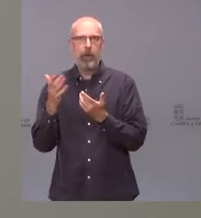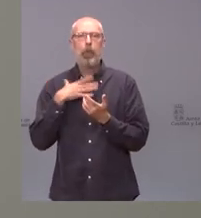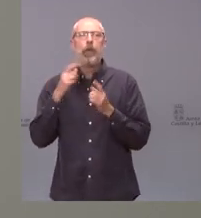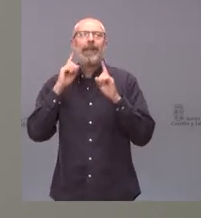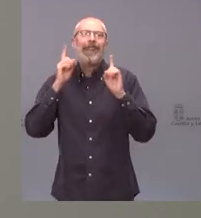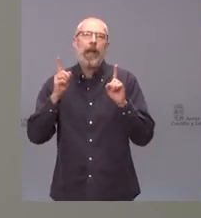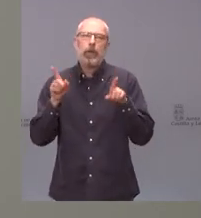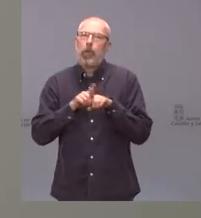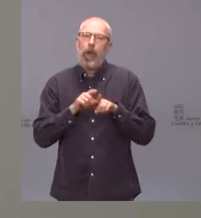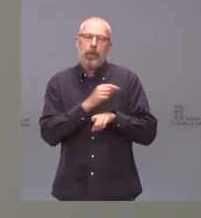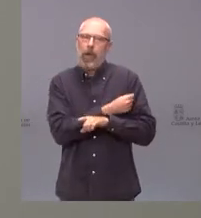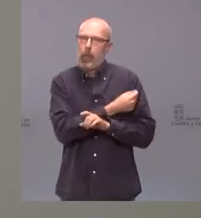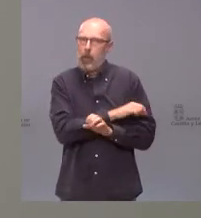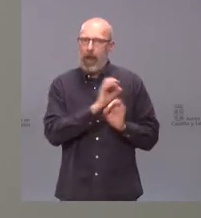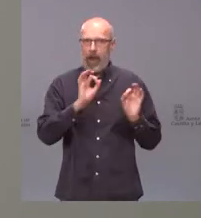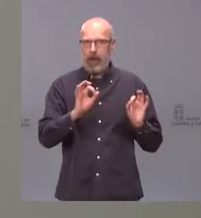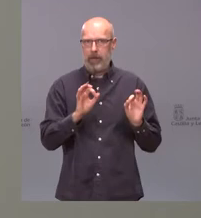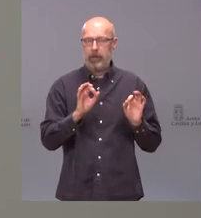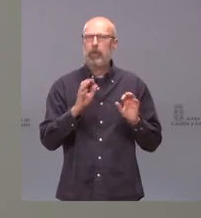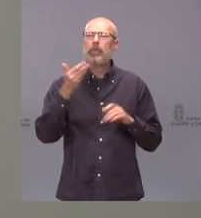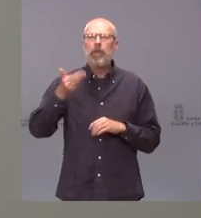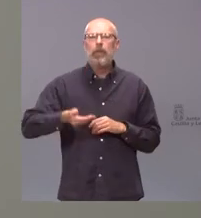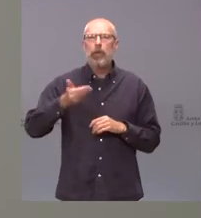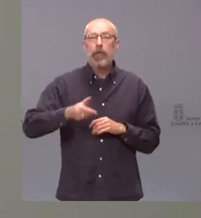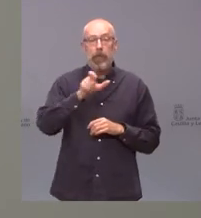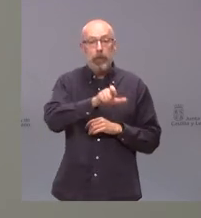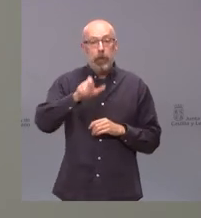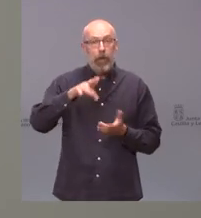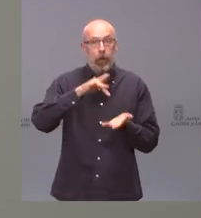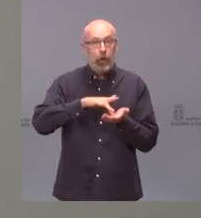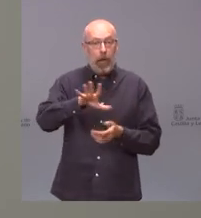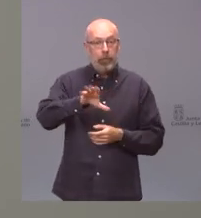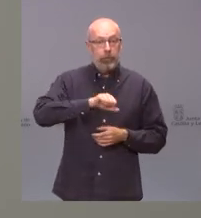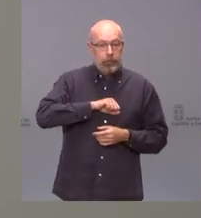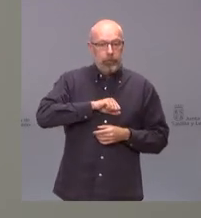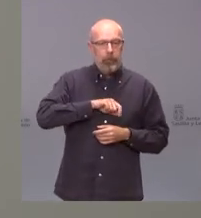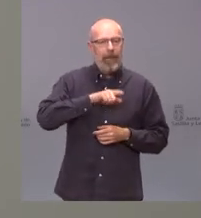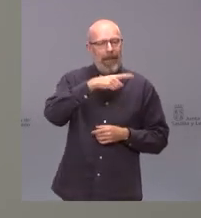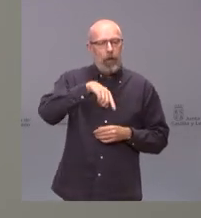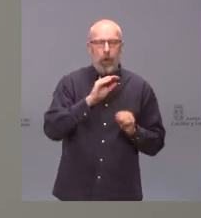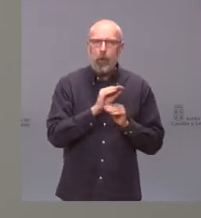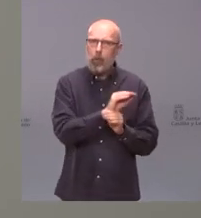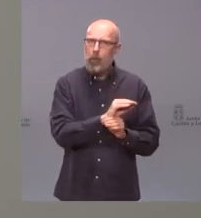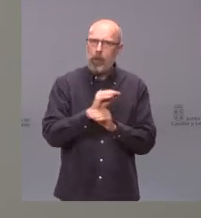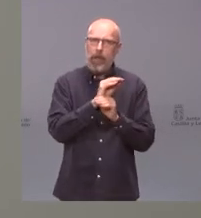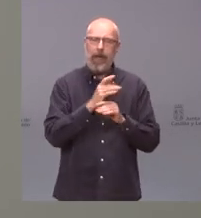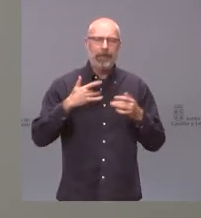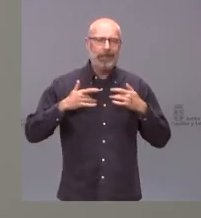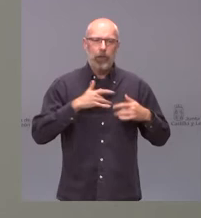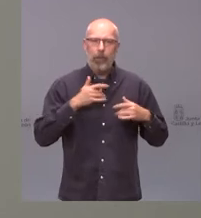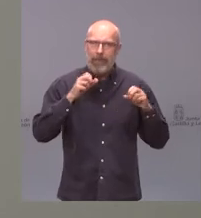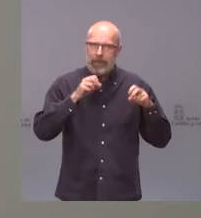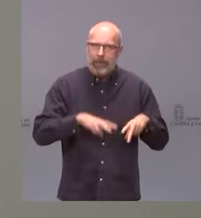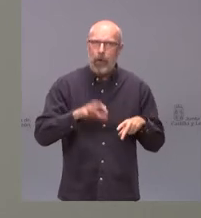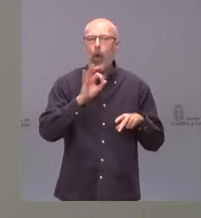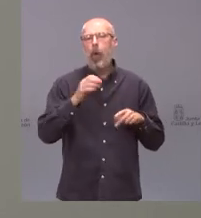es que las personas que se puedan contagiar estén protegidas que sean asintomáticos que los